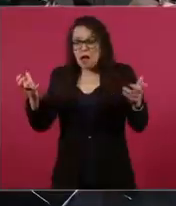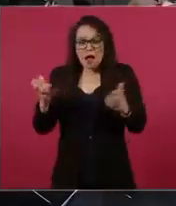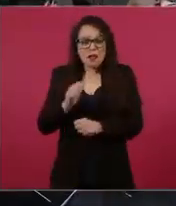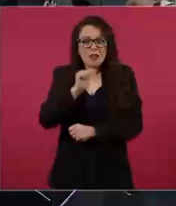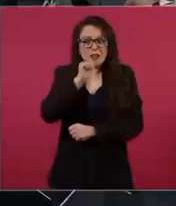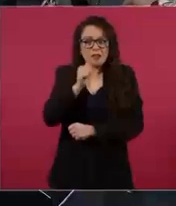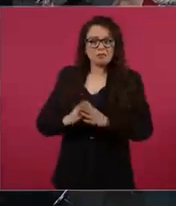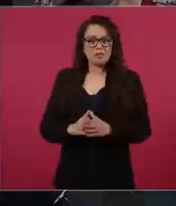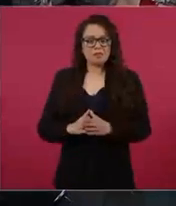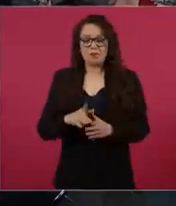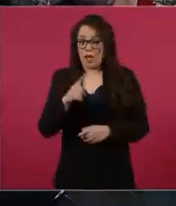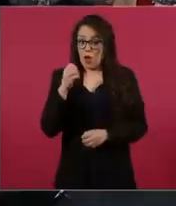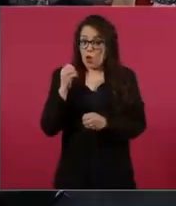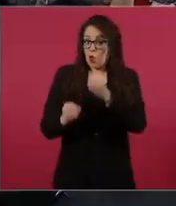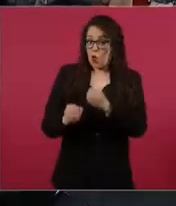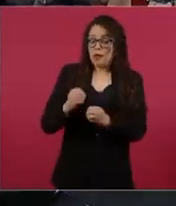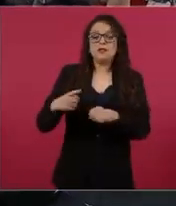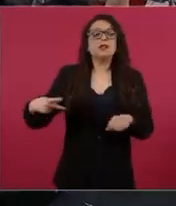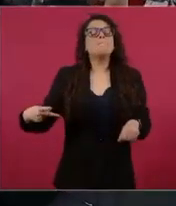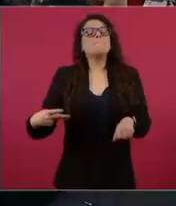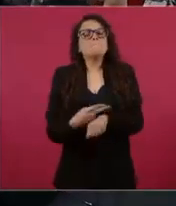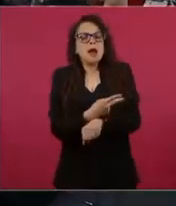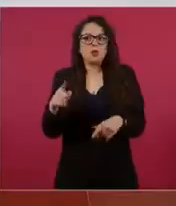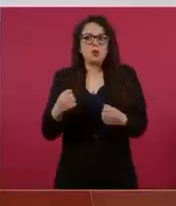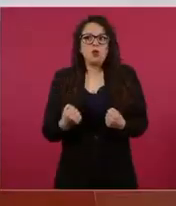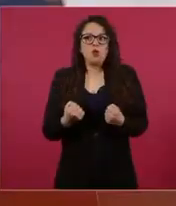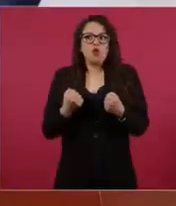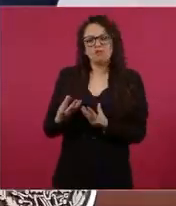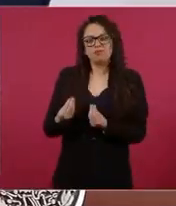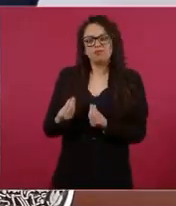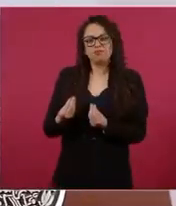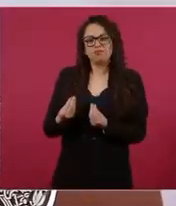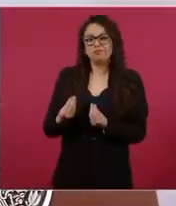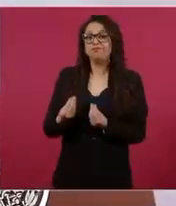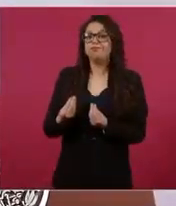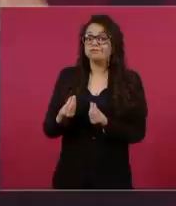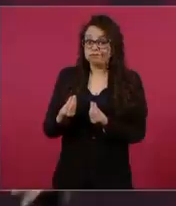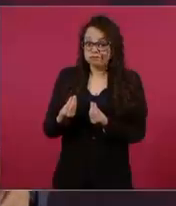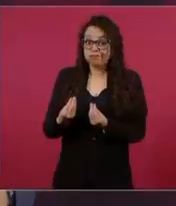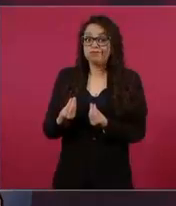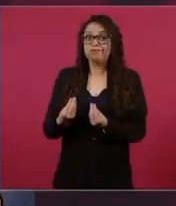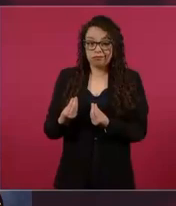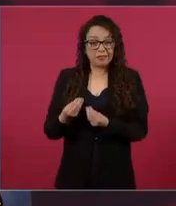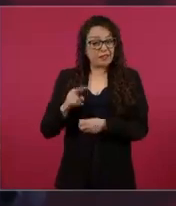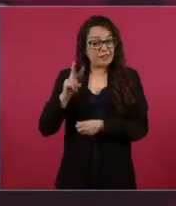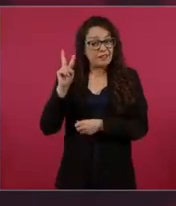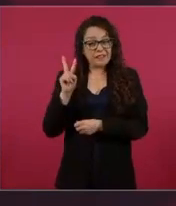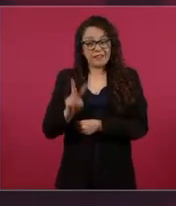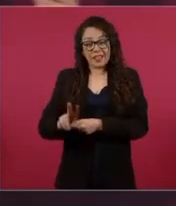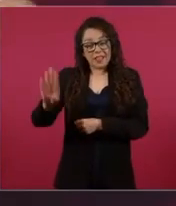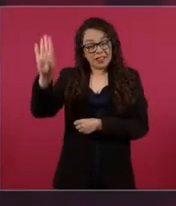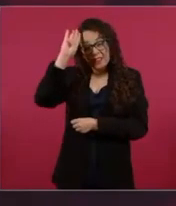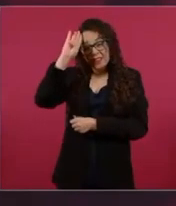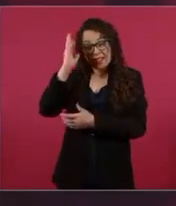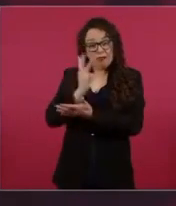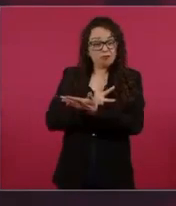con los jueces? Que tienen muchísimo poder, pero en exceso. No hay ningún